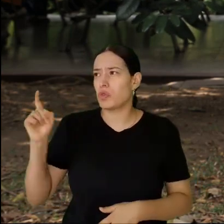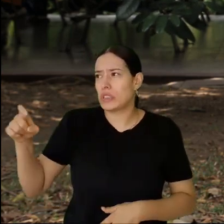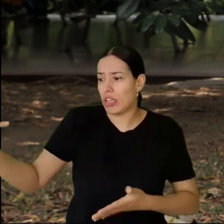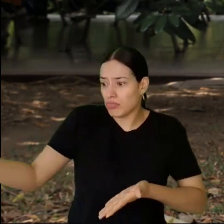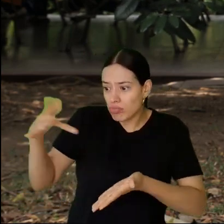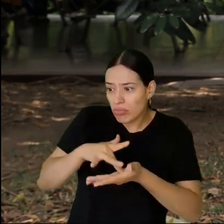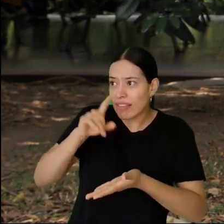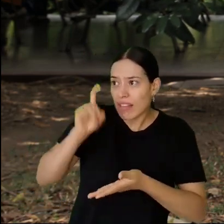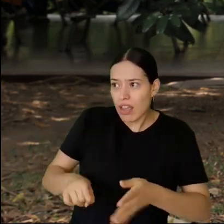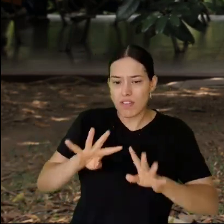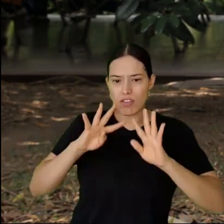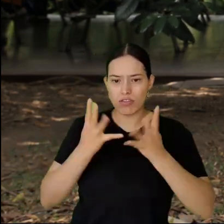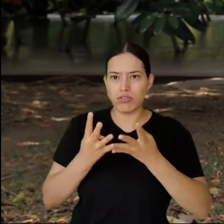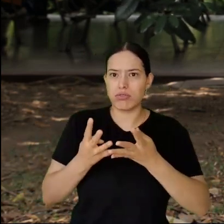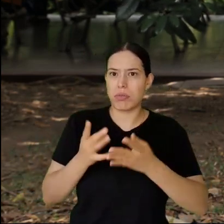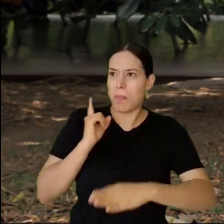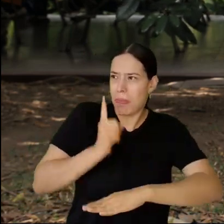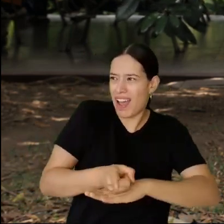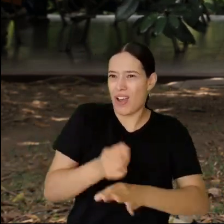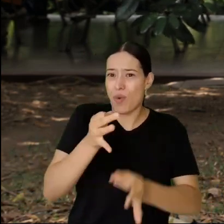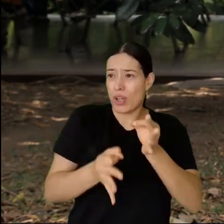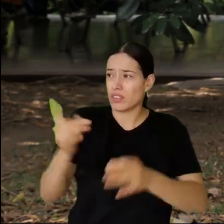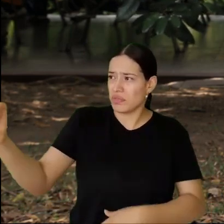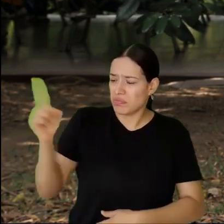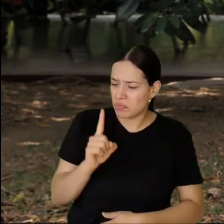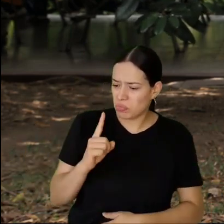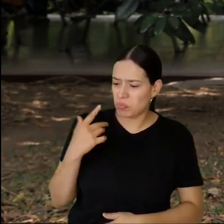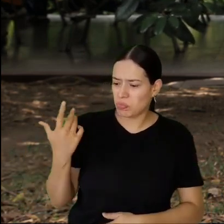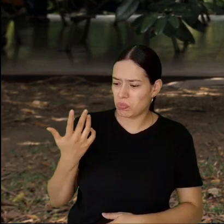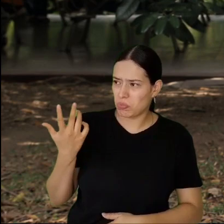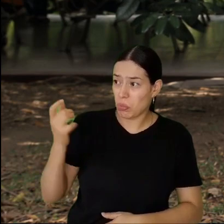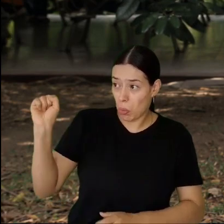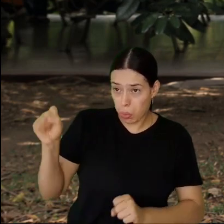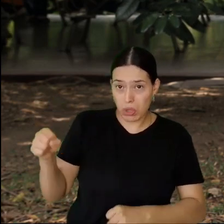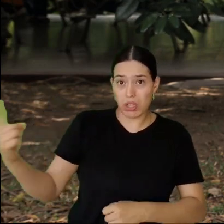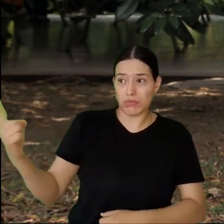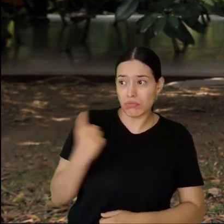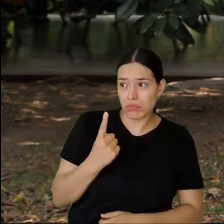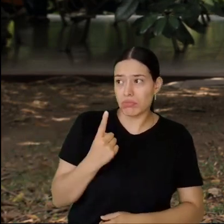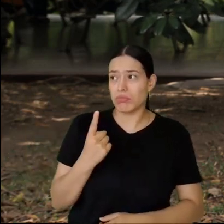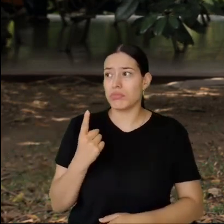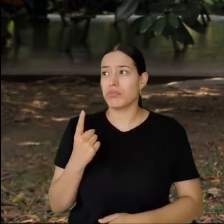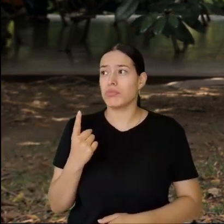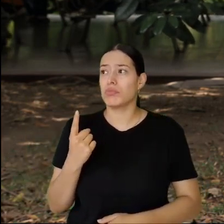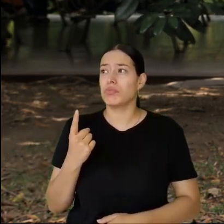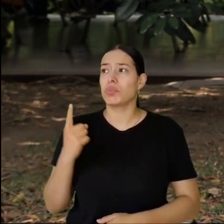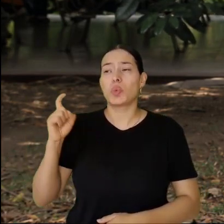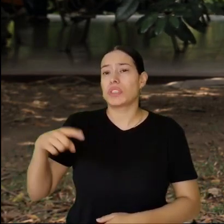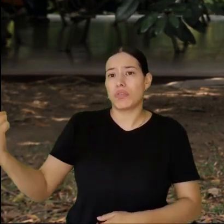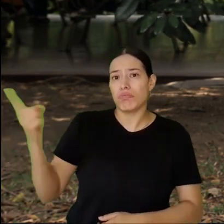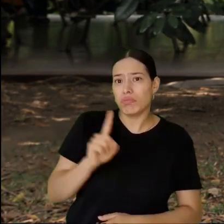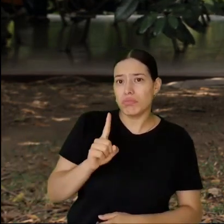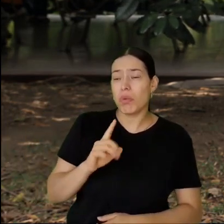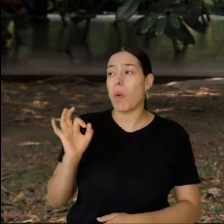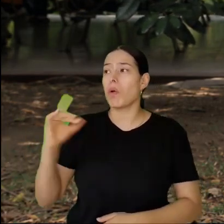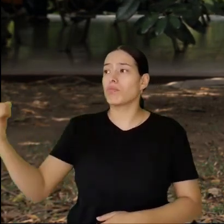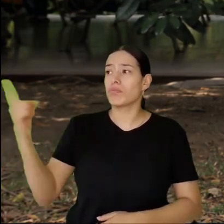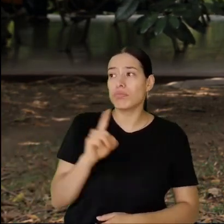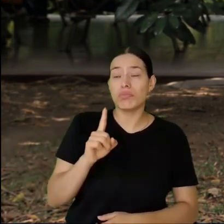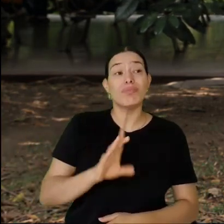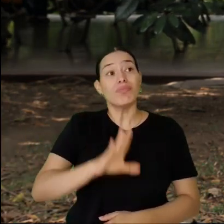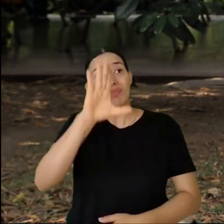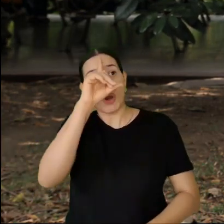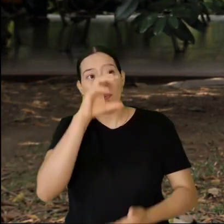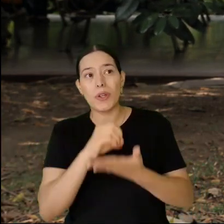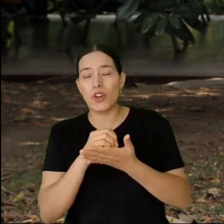o no ir a las audiencias y eso no tiene ningún efecto, cuando van pueden o no intervenir y las más de las